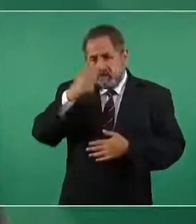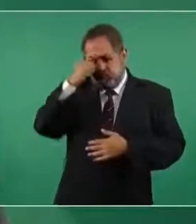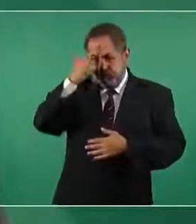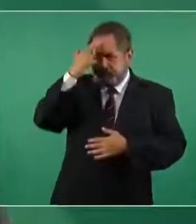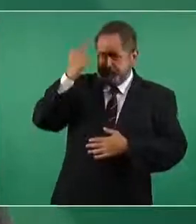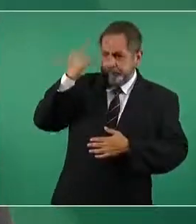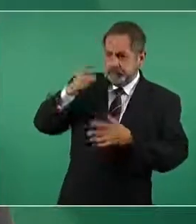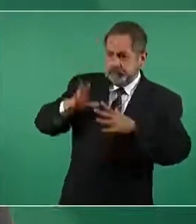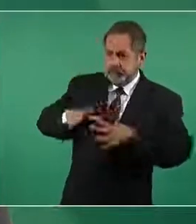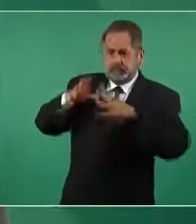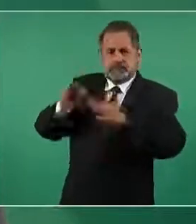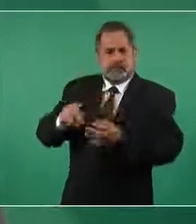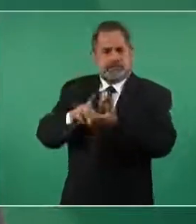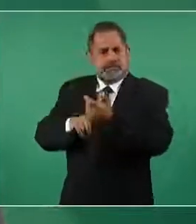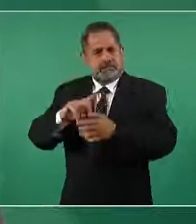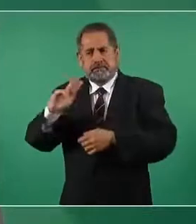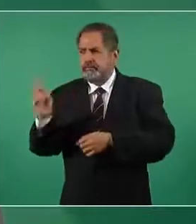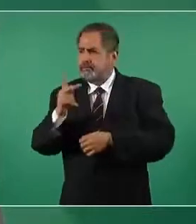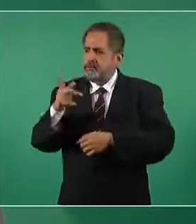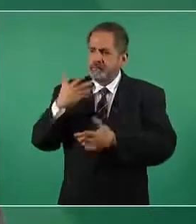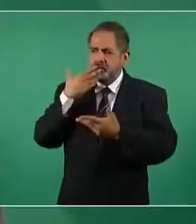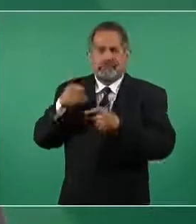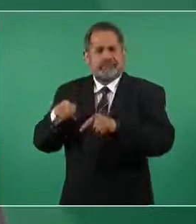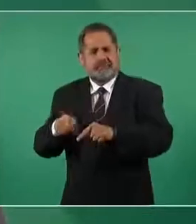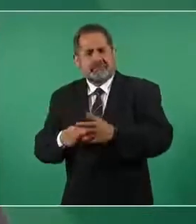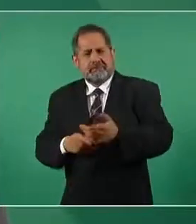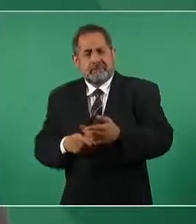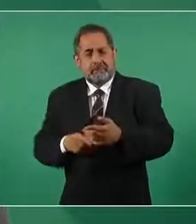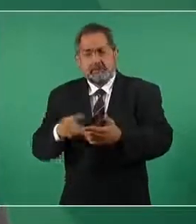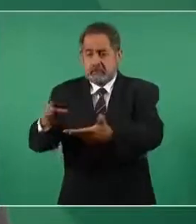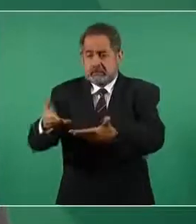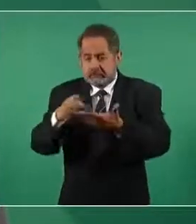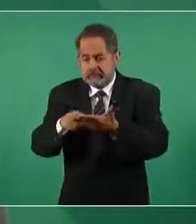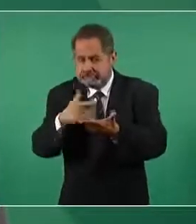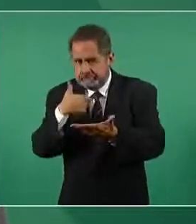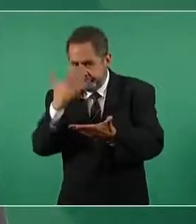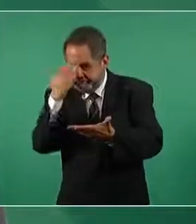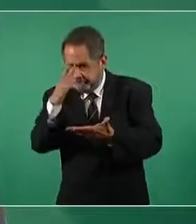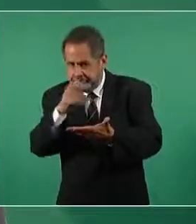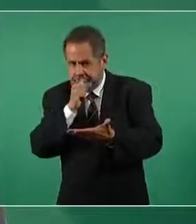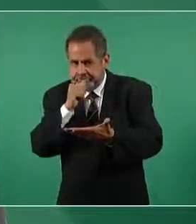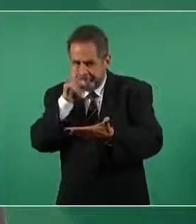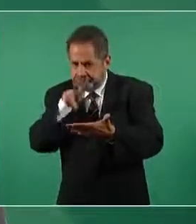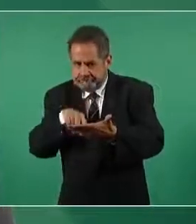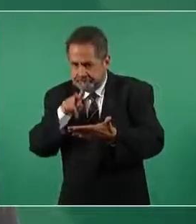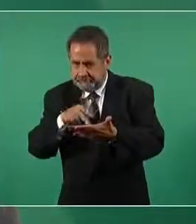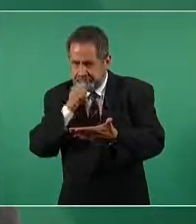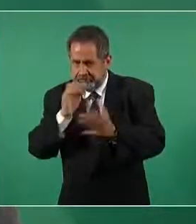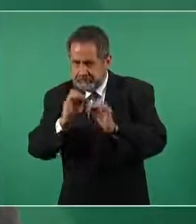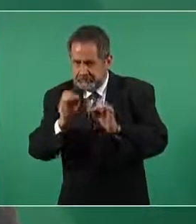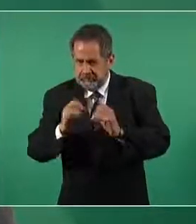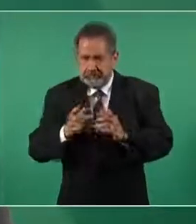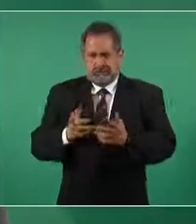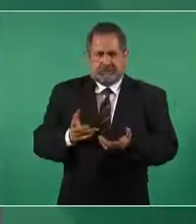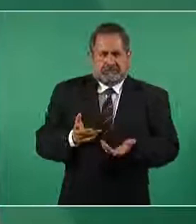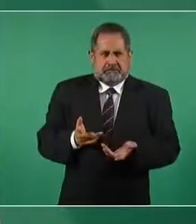creación del politécnico no conozco sobre esa iniciativa pero